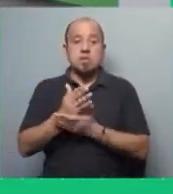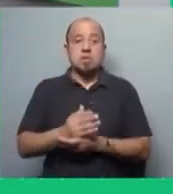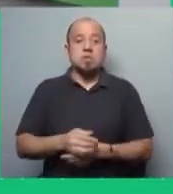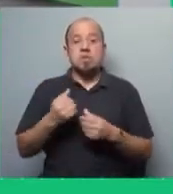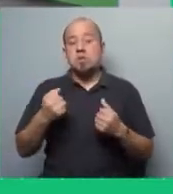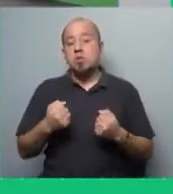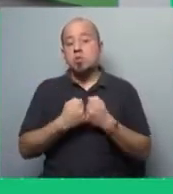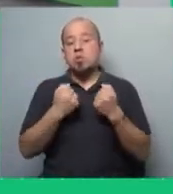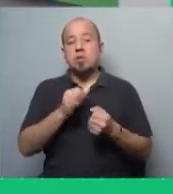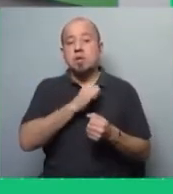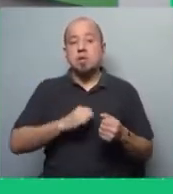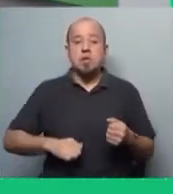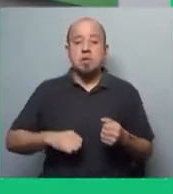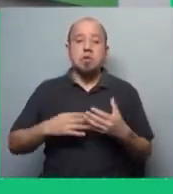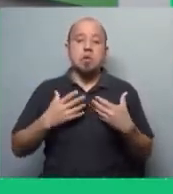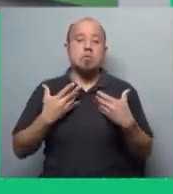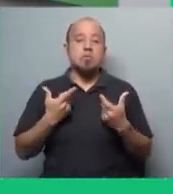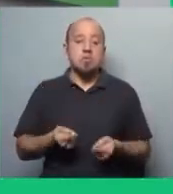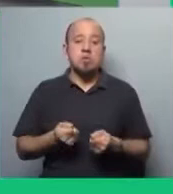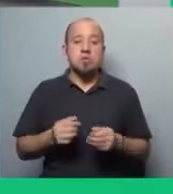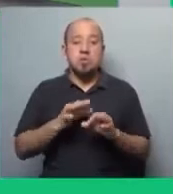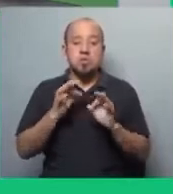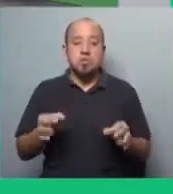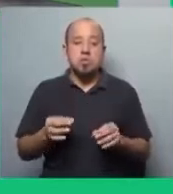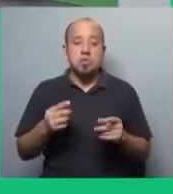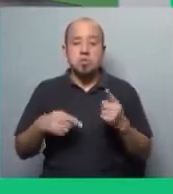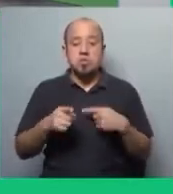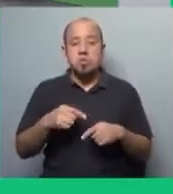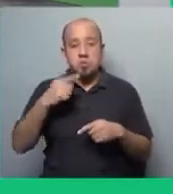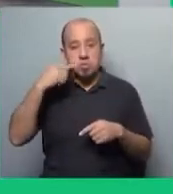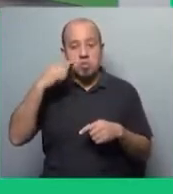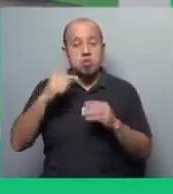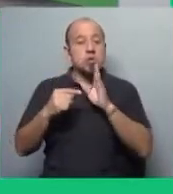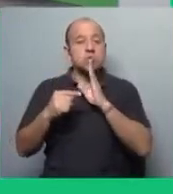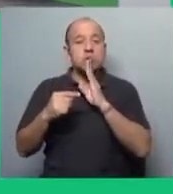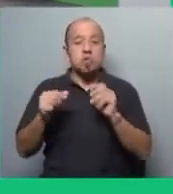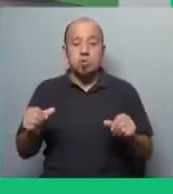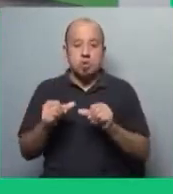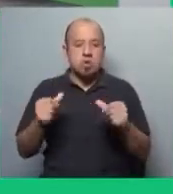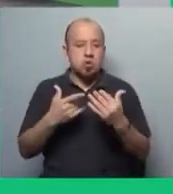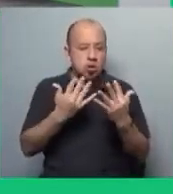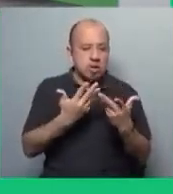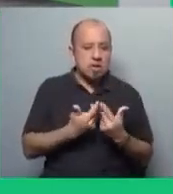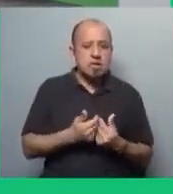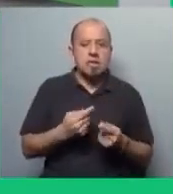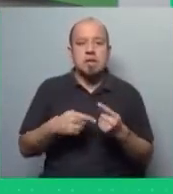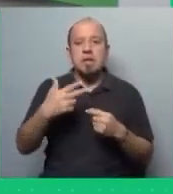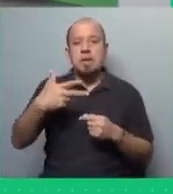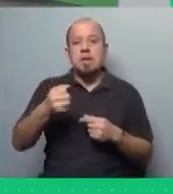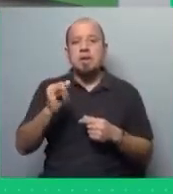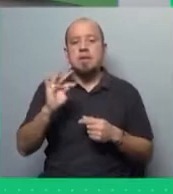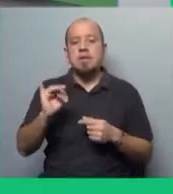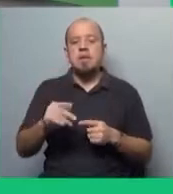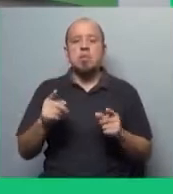golpes, apoyados o indirectamente con intervenciones en los Estados Unidos. Incluso cuando Haití logró